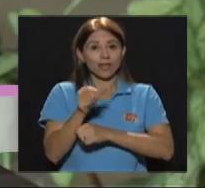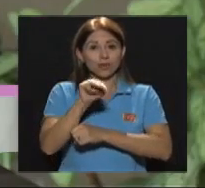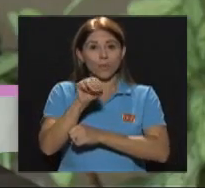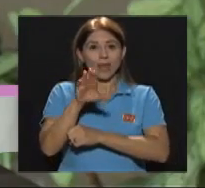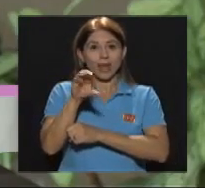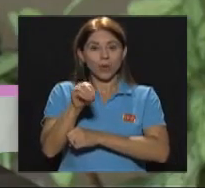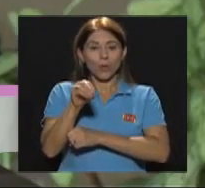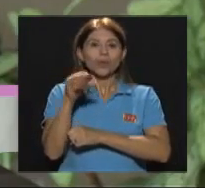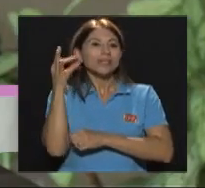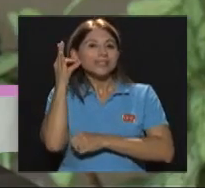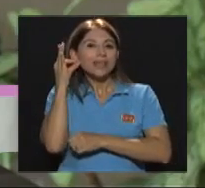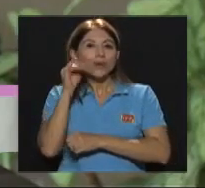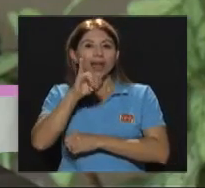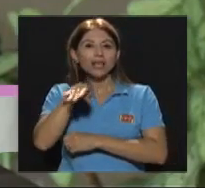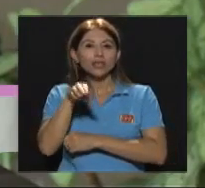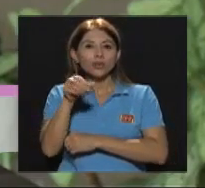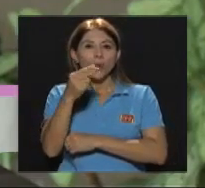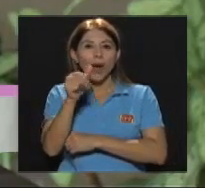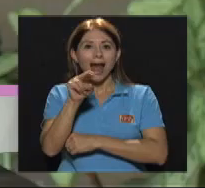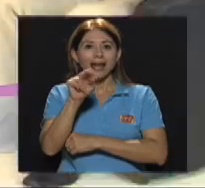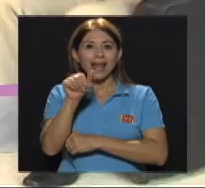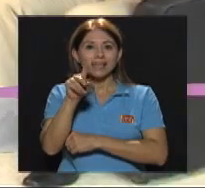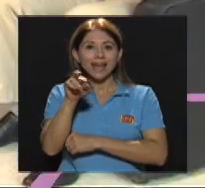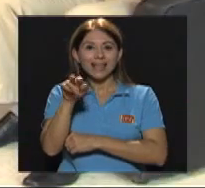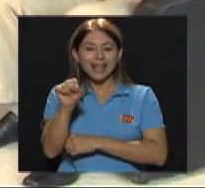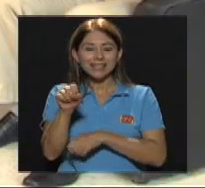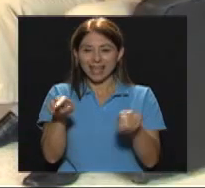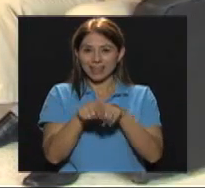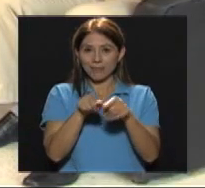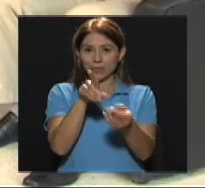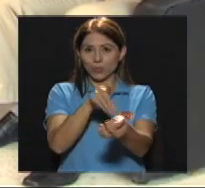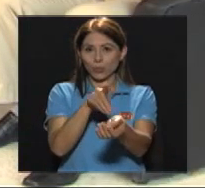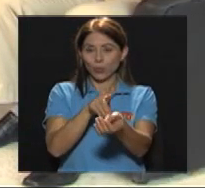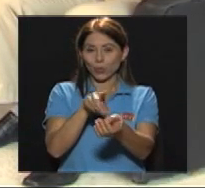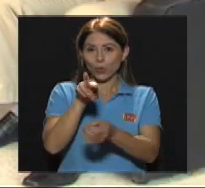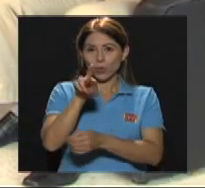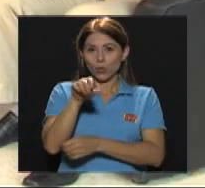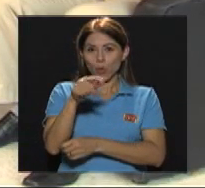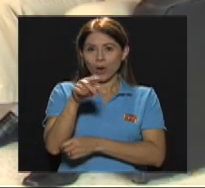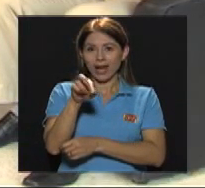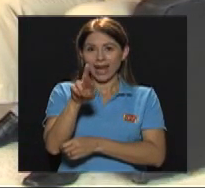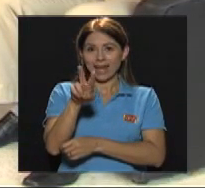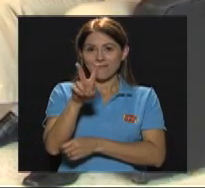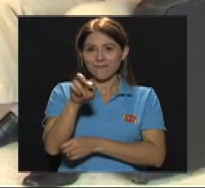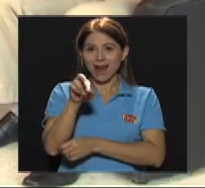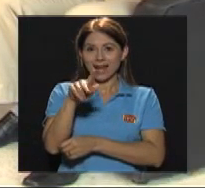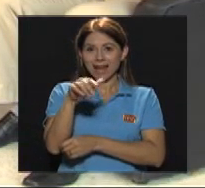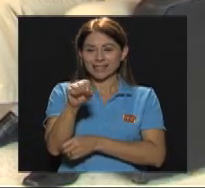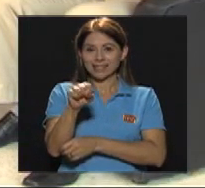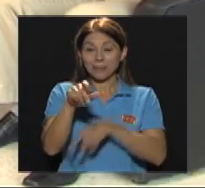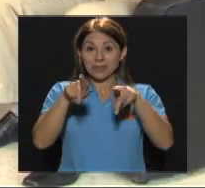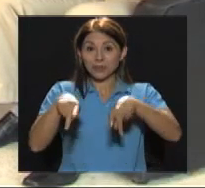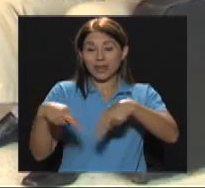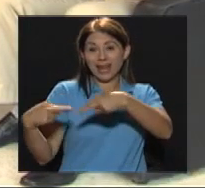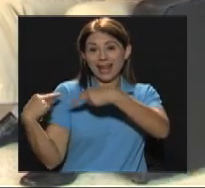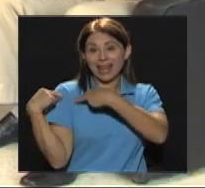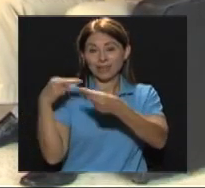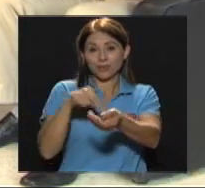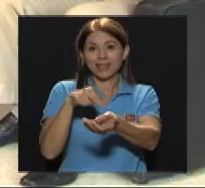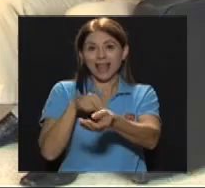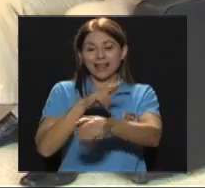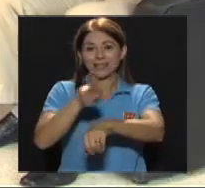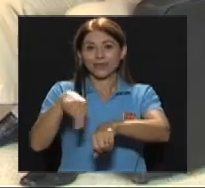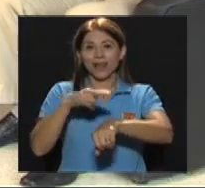señora Giovanna Cerdas Así como el doctor Roger Vargas Quien es el encargado actual de esta sala En el Hospital Nacional de Niños